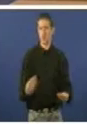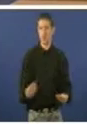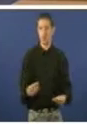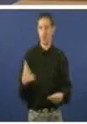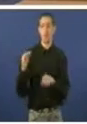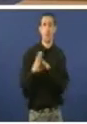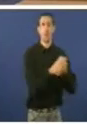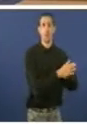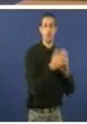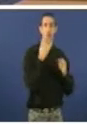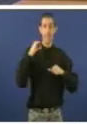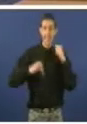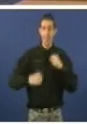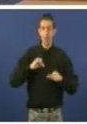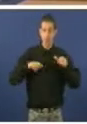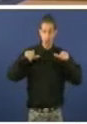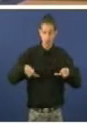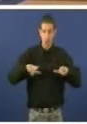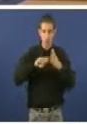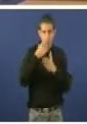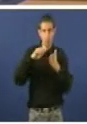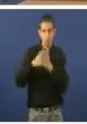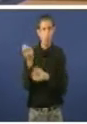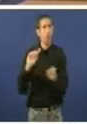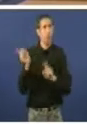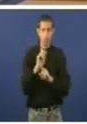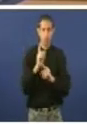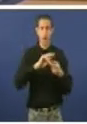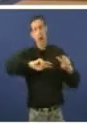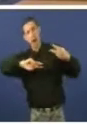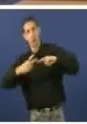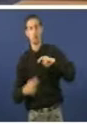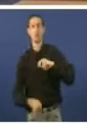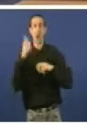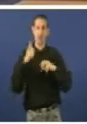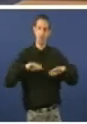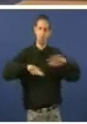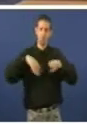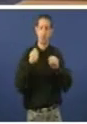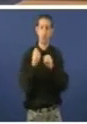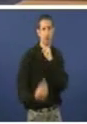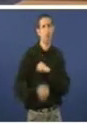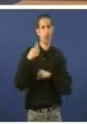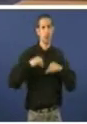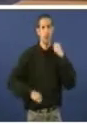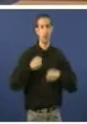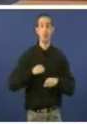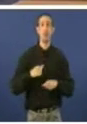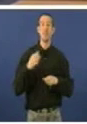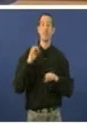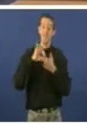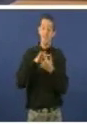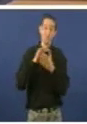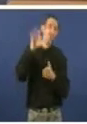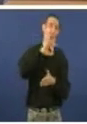non se pechan quirófanos, senón que hai máis actividade cirúrxica. nos quirófanos do Servicio Galego de Saúde que